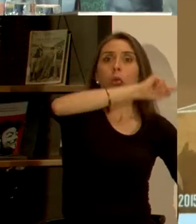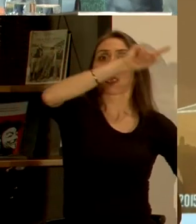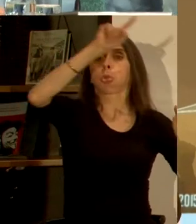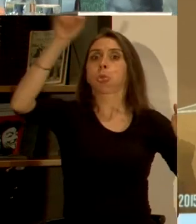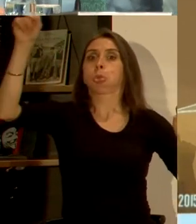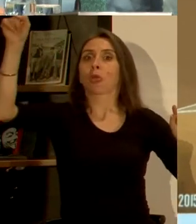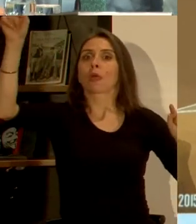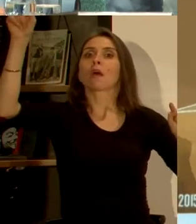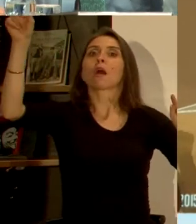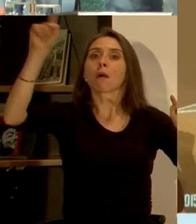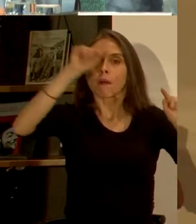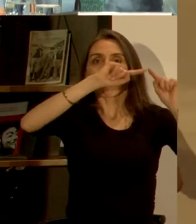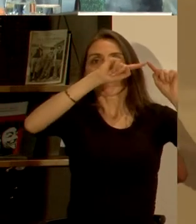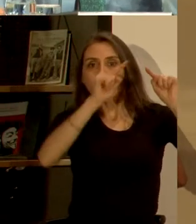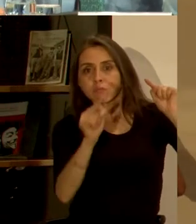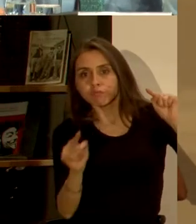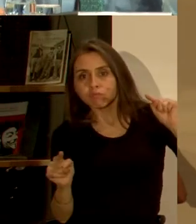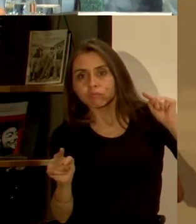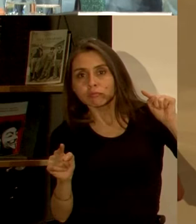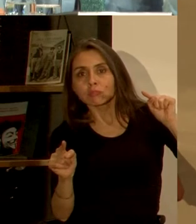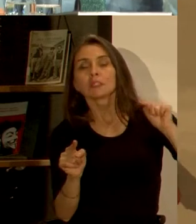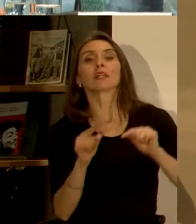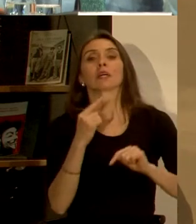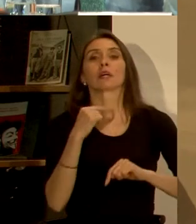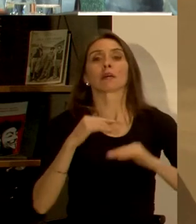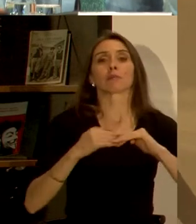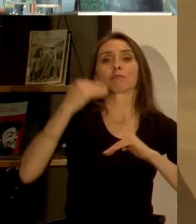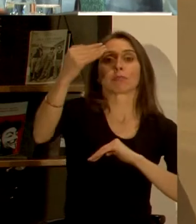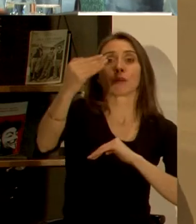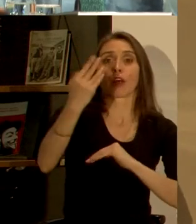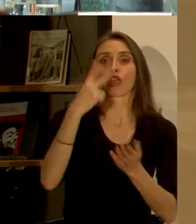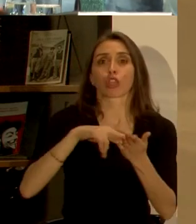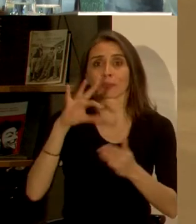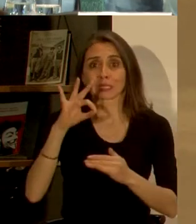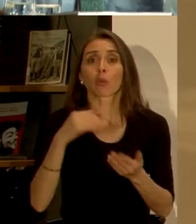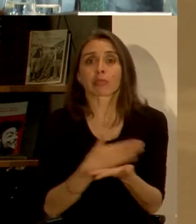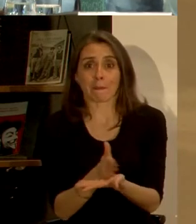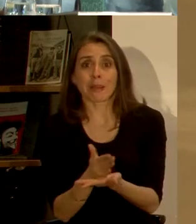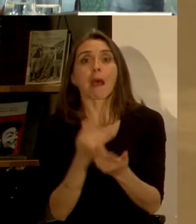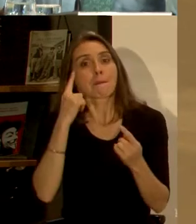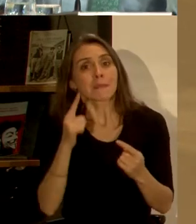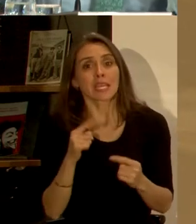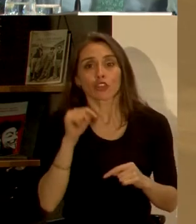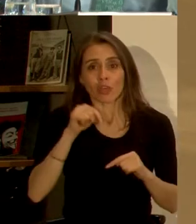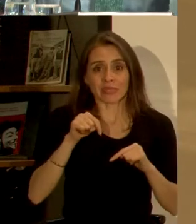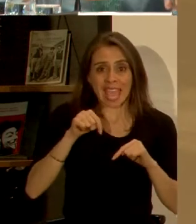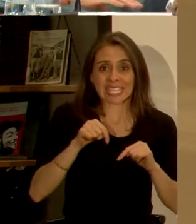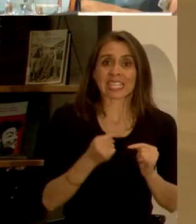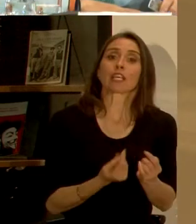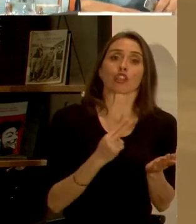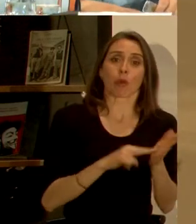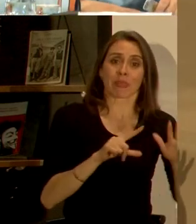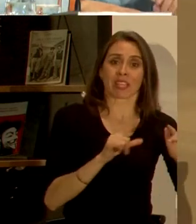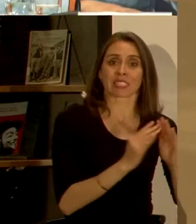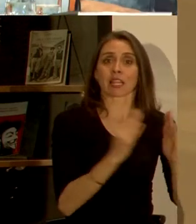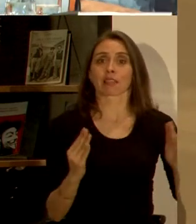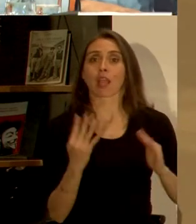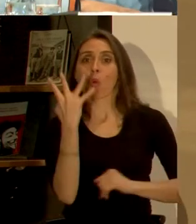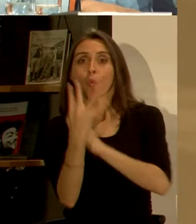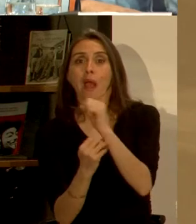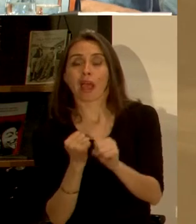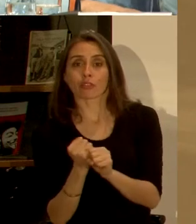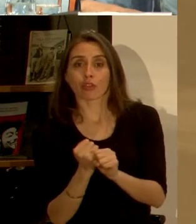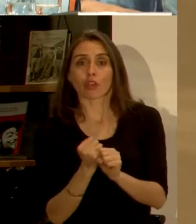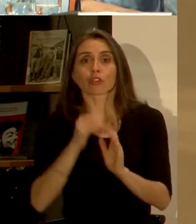curva de aquí al año 2050, pero los cuatro años siguientes son cruciales para poder bajar. Las emisiones que hoy en promedio están